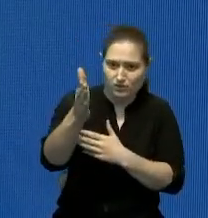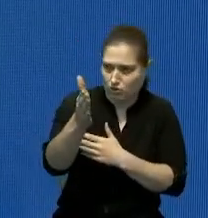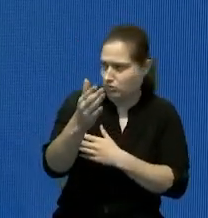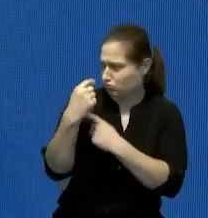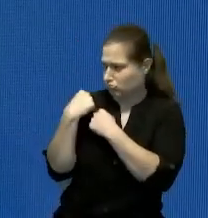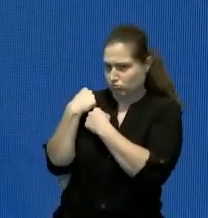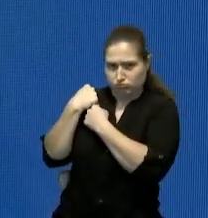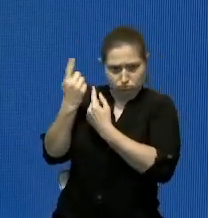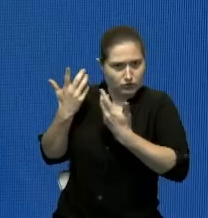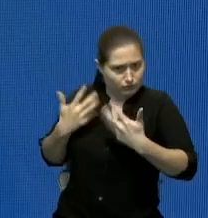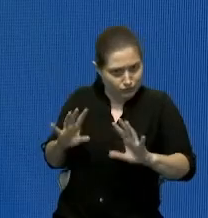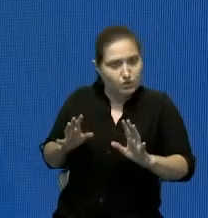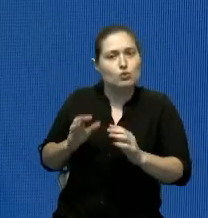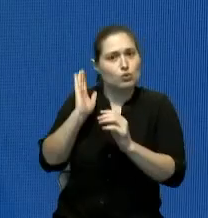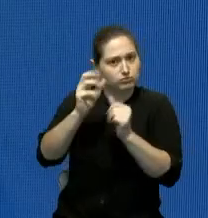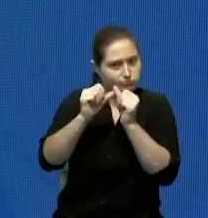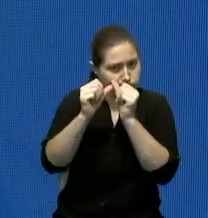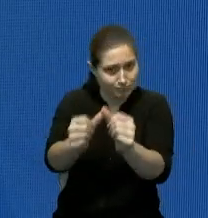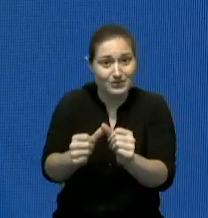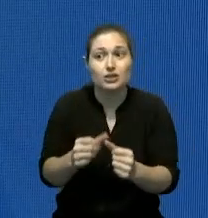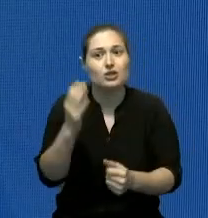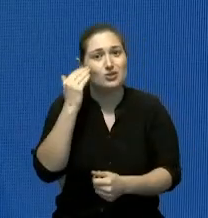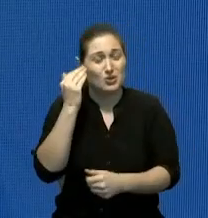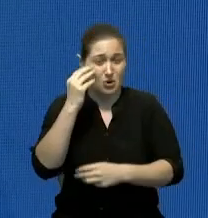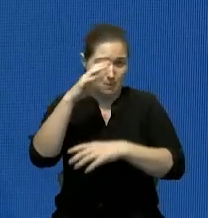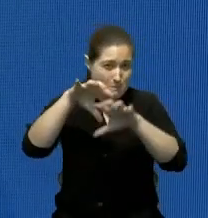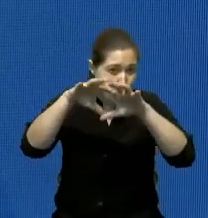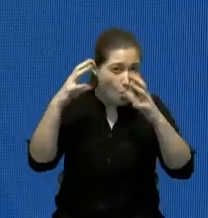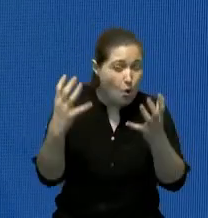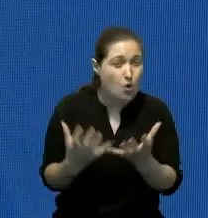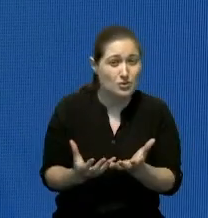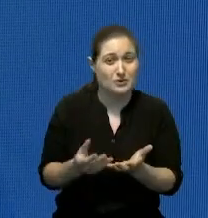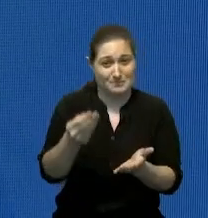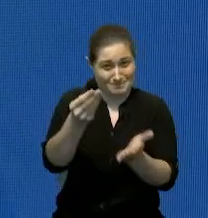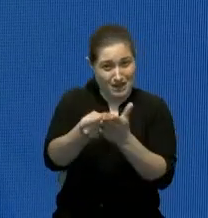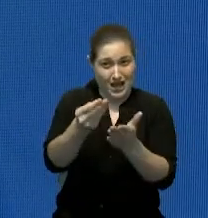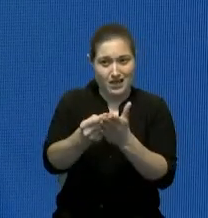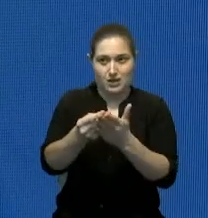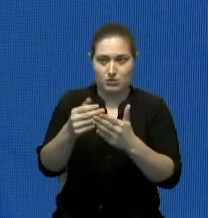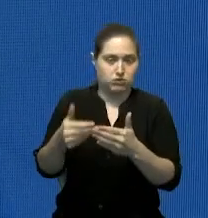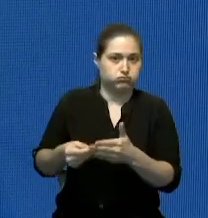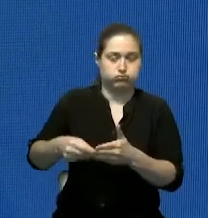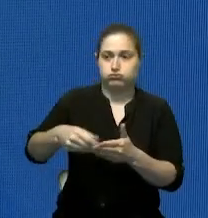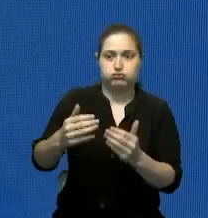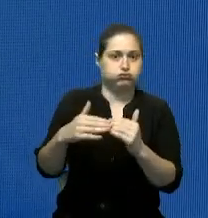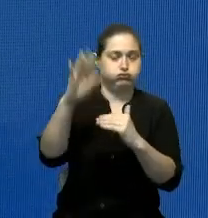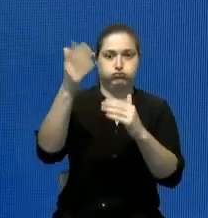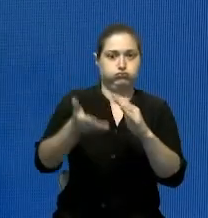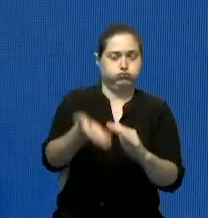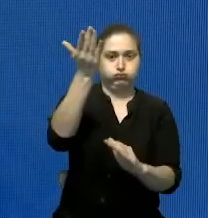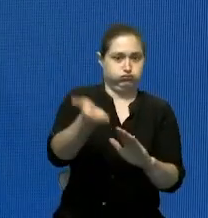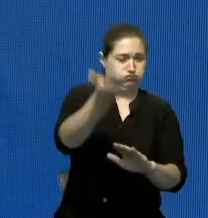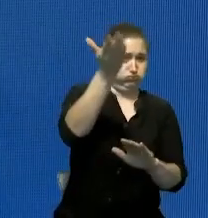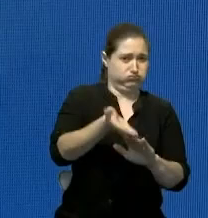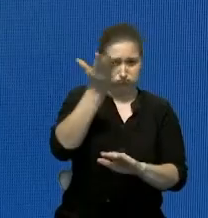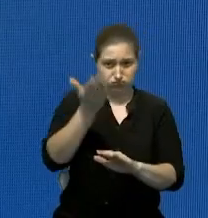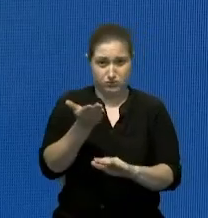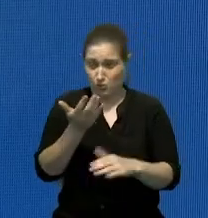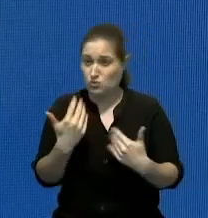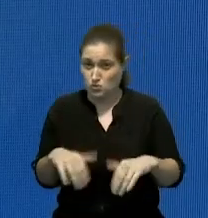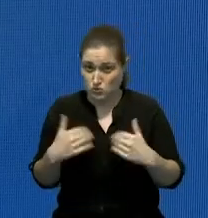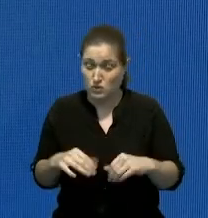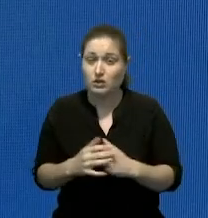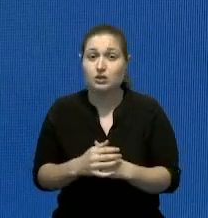Dominicana a pesar de inflación mundial nosotros tenemos la tercera la tercera canasta